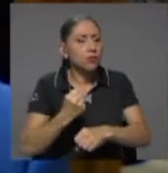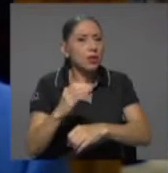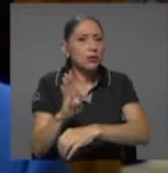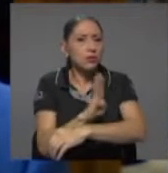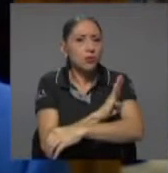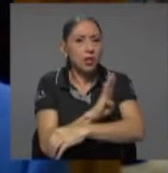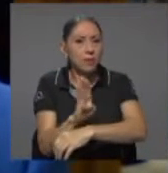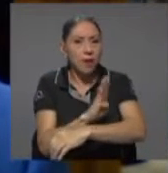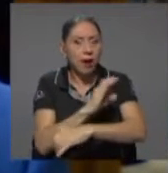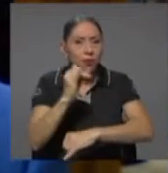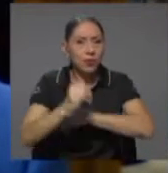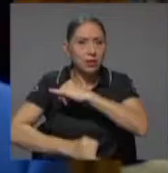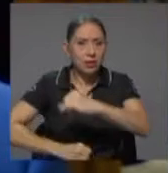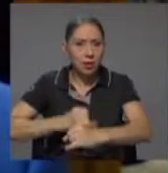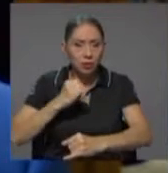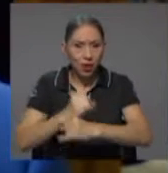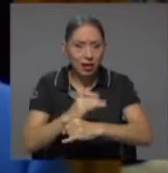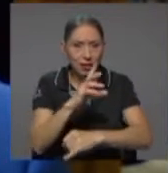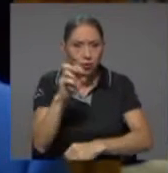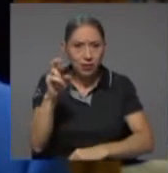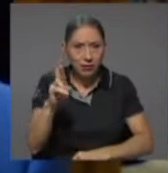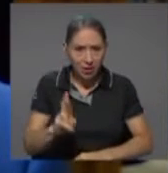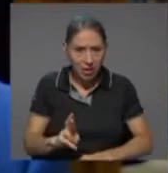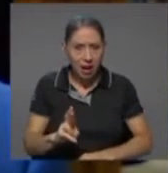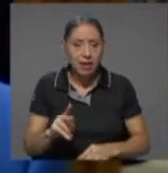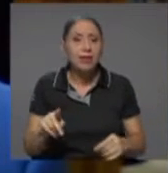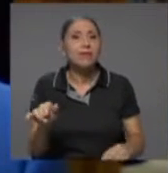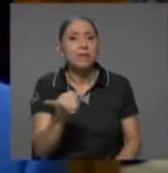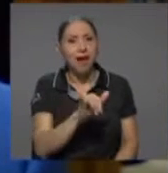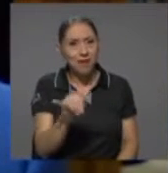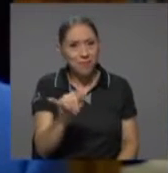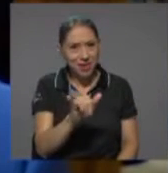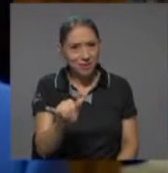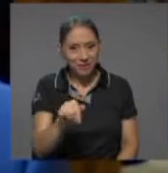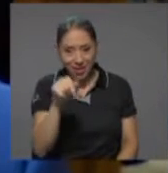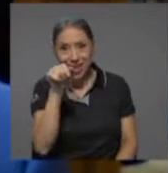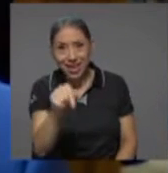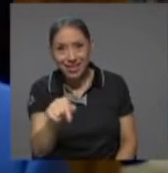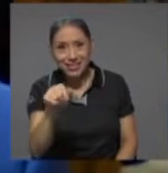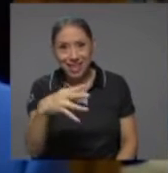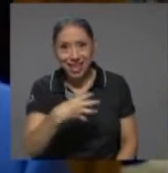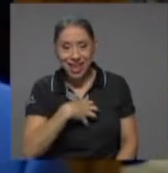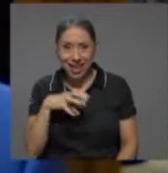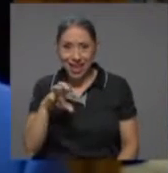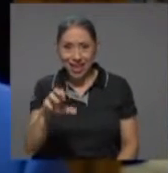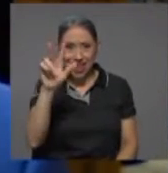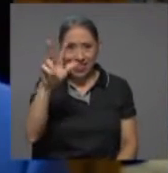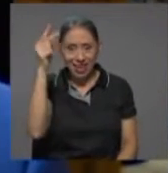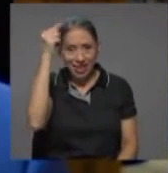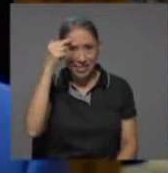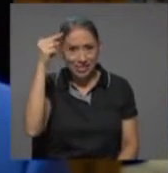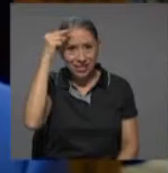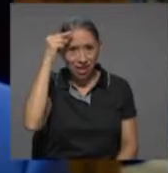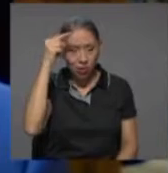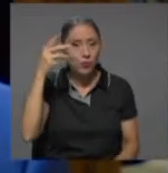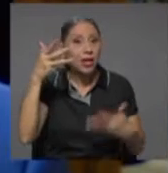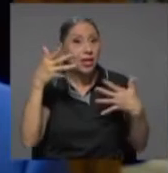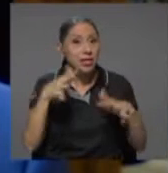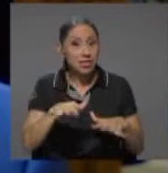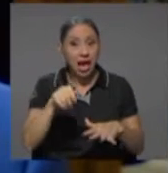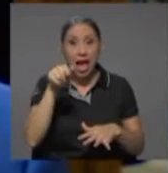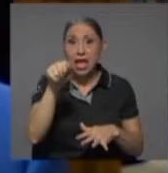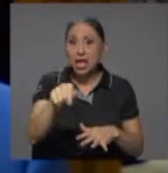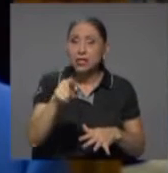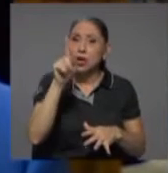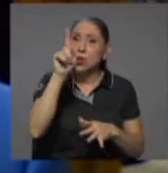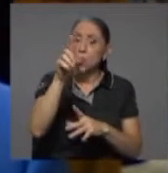Internacional de Costa Rica, también que era un banco del Estado, ya genera una impronta de lo